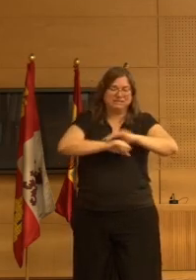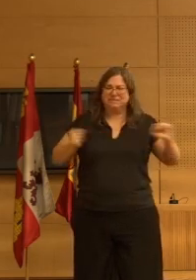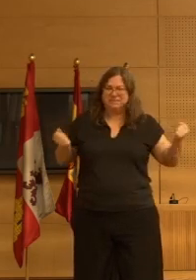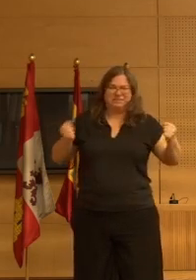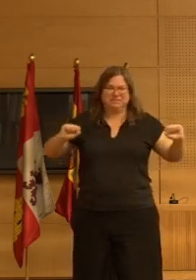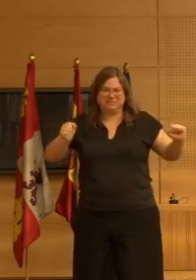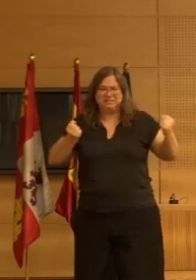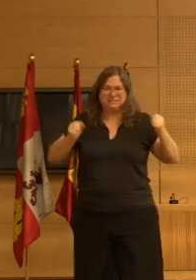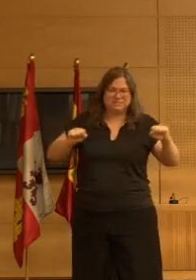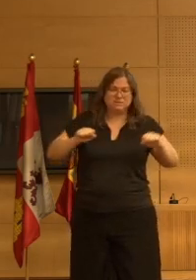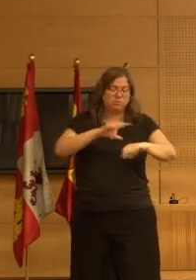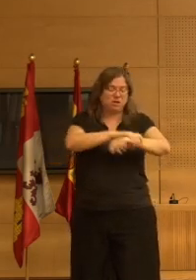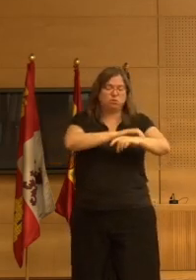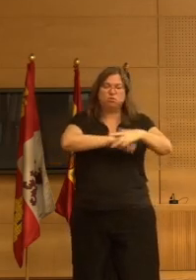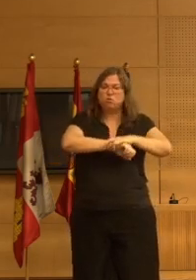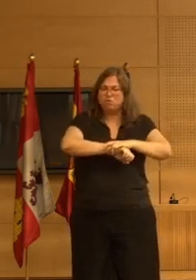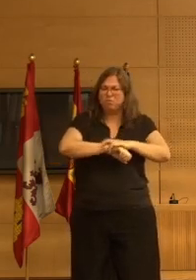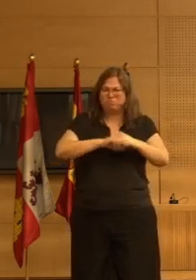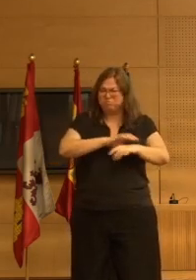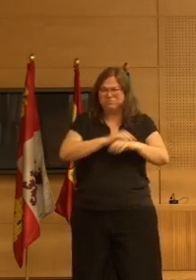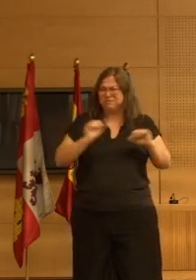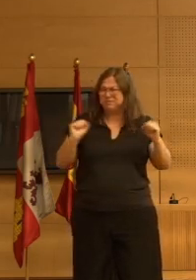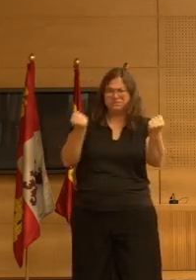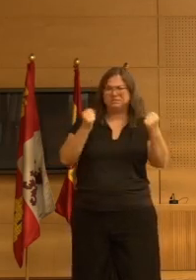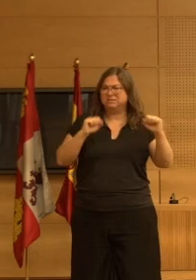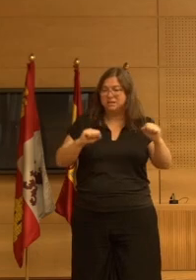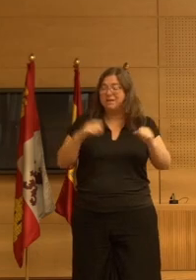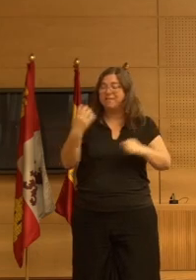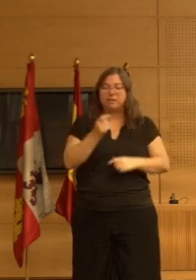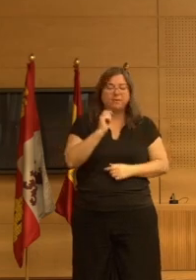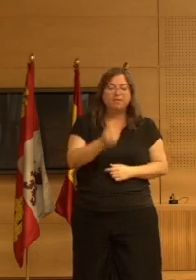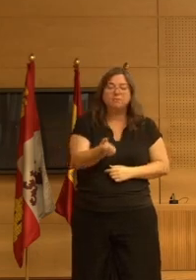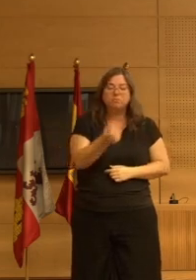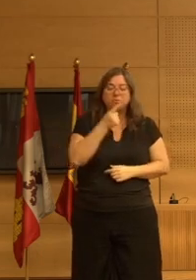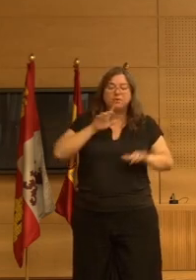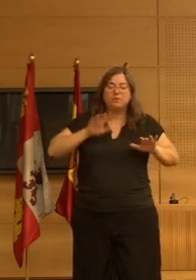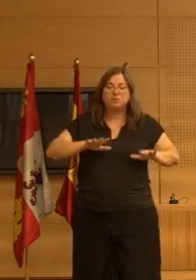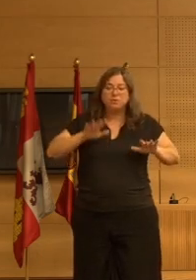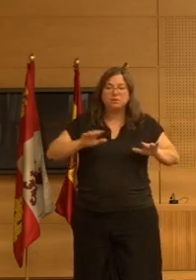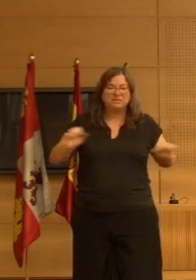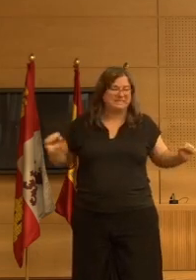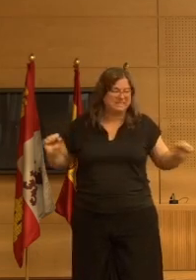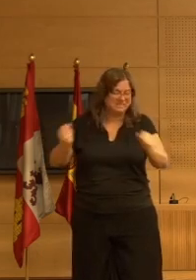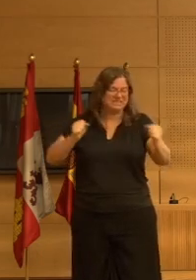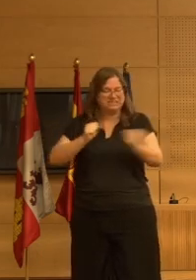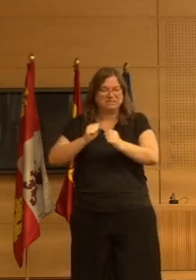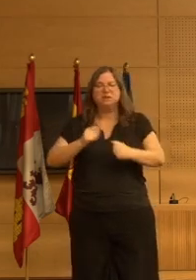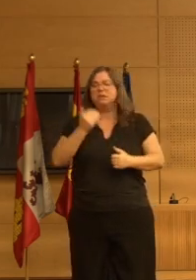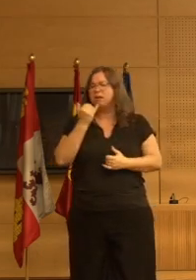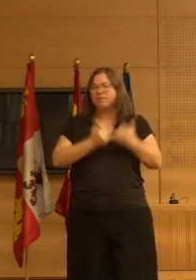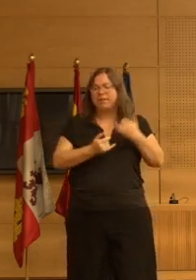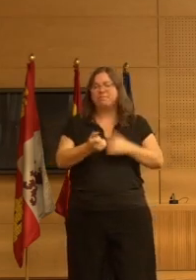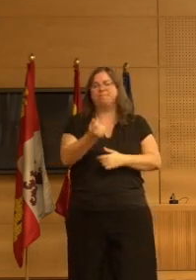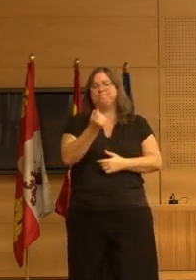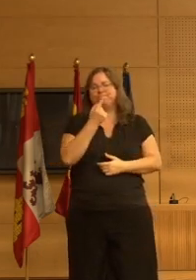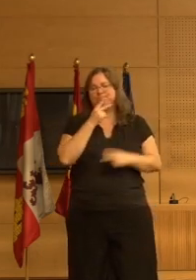con sujeciones mecánicas que necesitas para hacerse lo llevadero utilizar